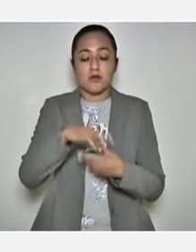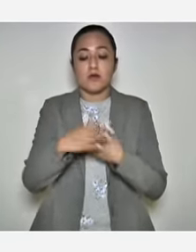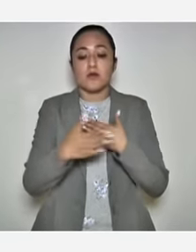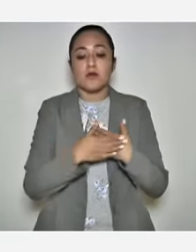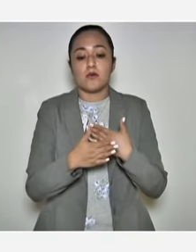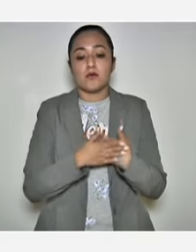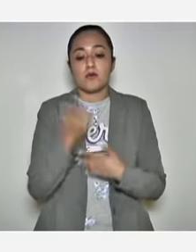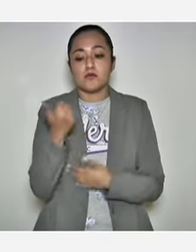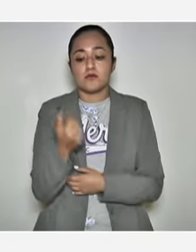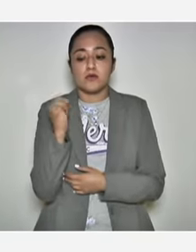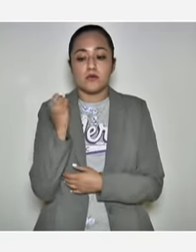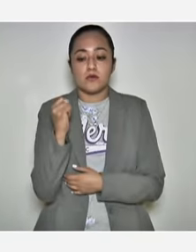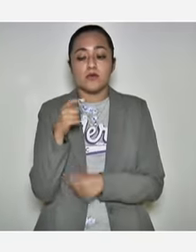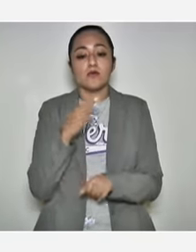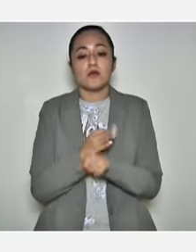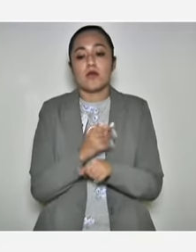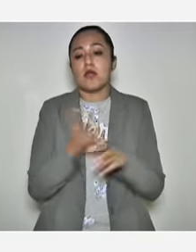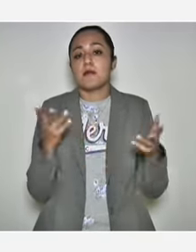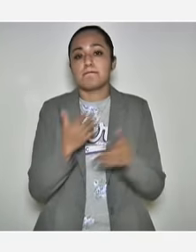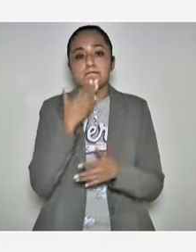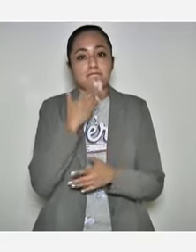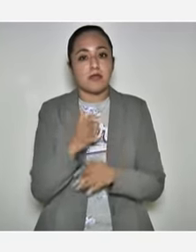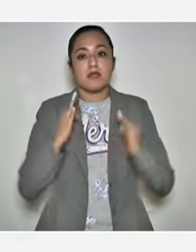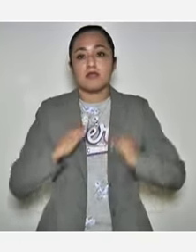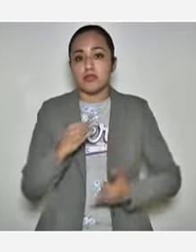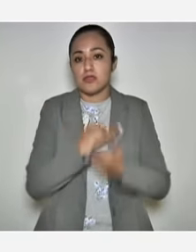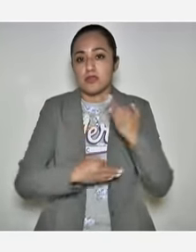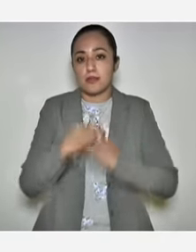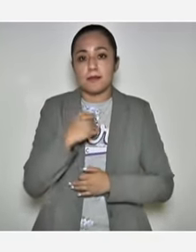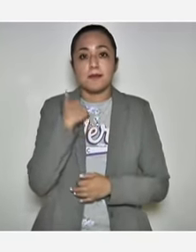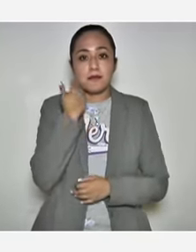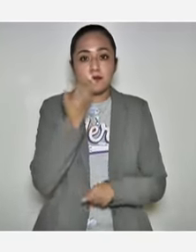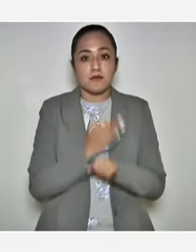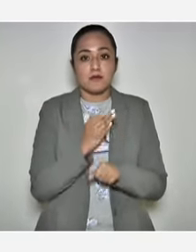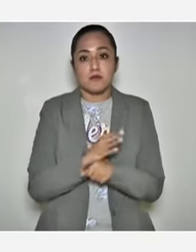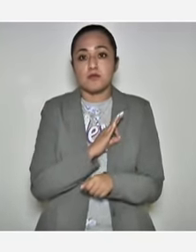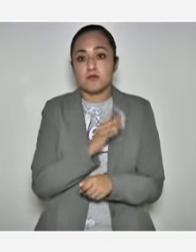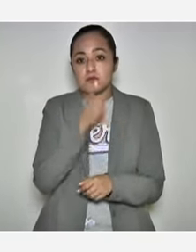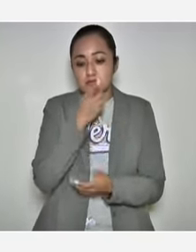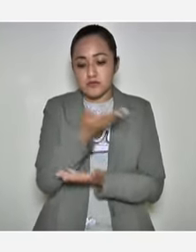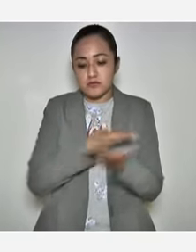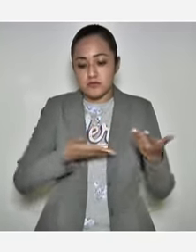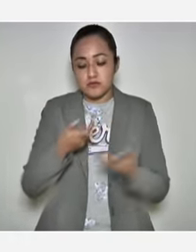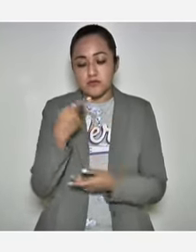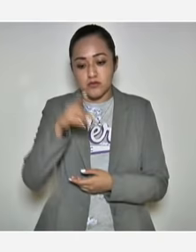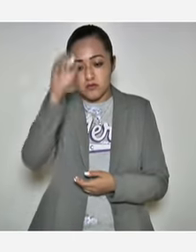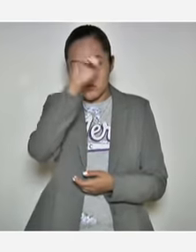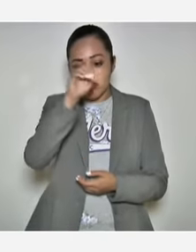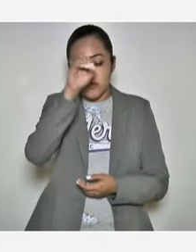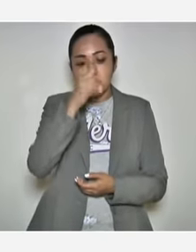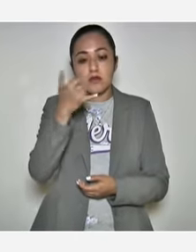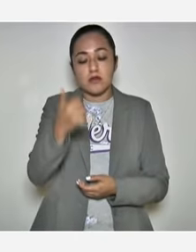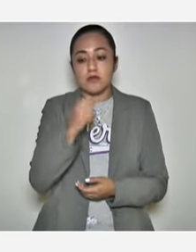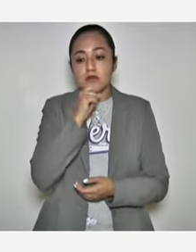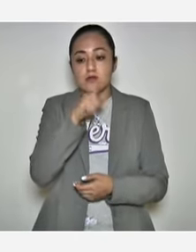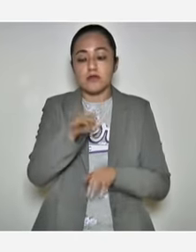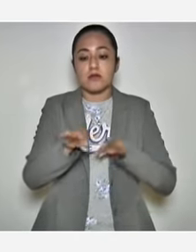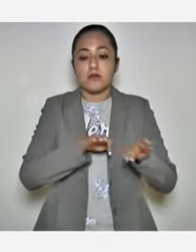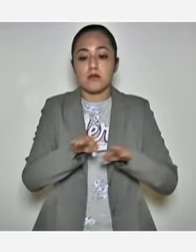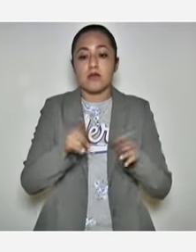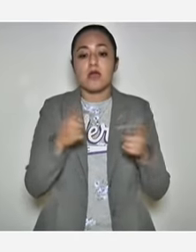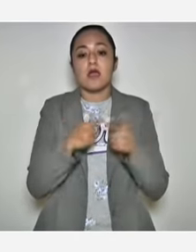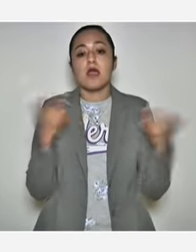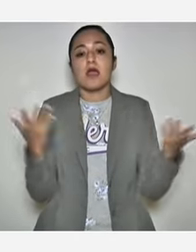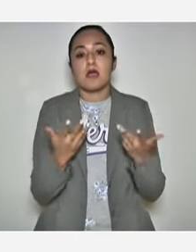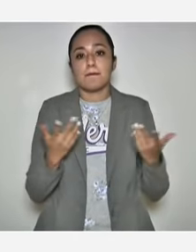6 de junio se desarrollarán en calma. Quisiera que si nos pudiera compartir su opinión y los trabajos que